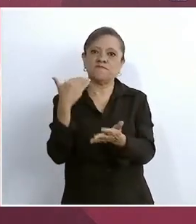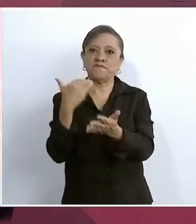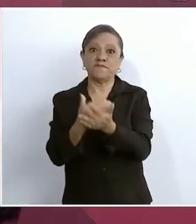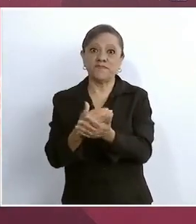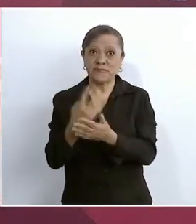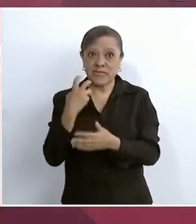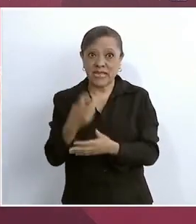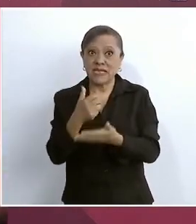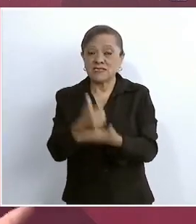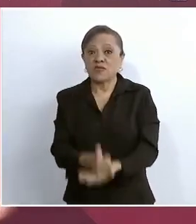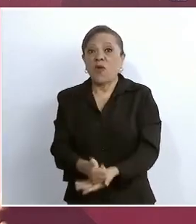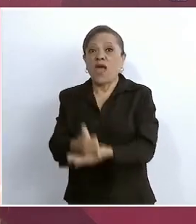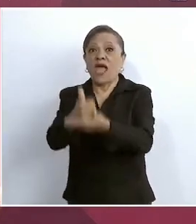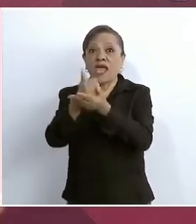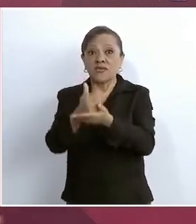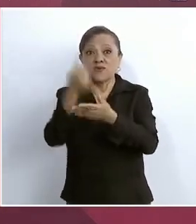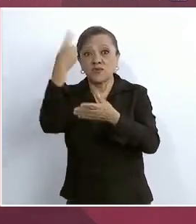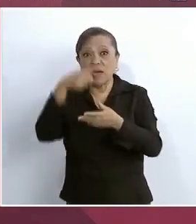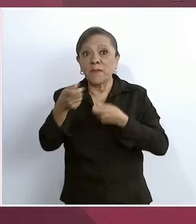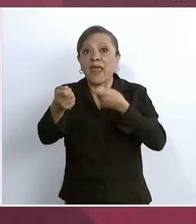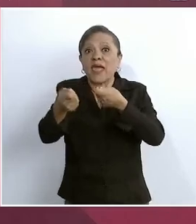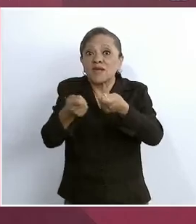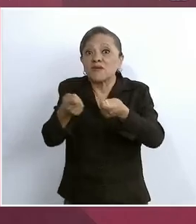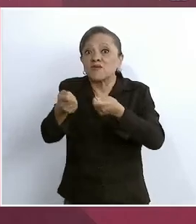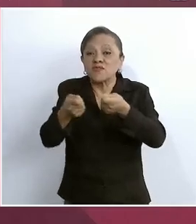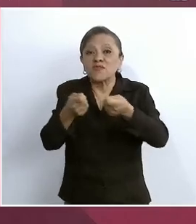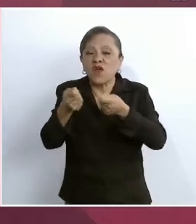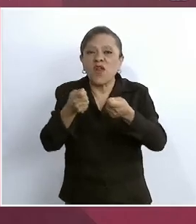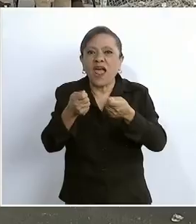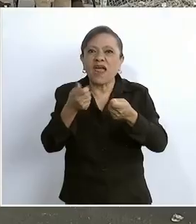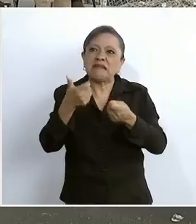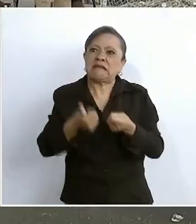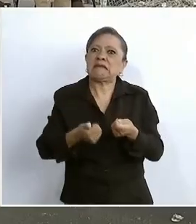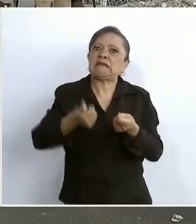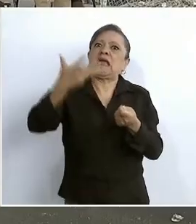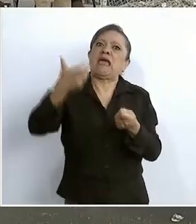nos ayuda a controlar la inflación.